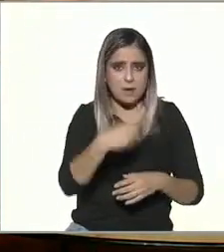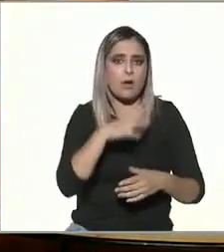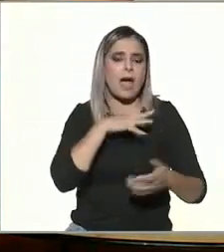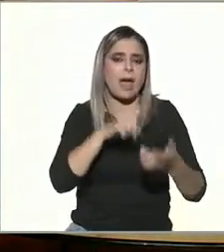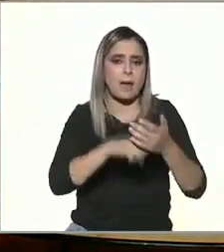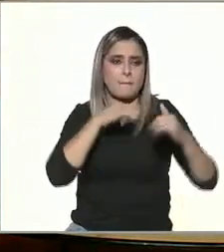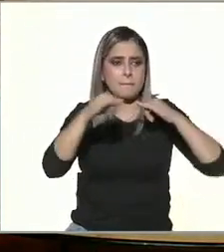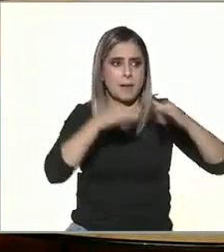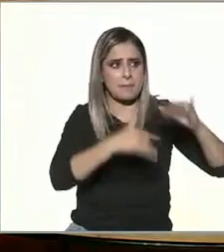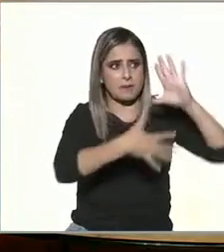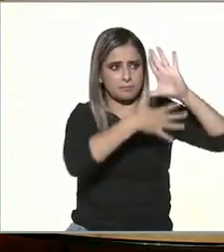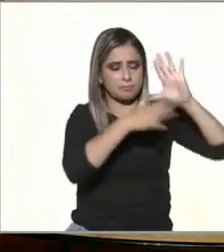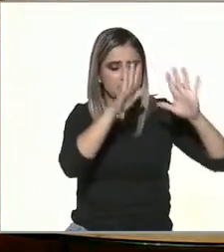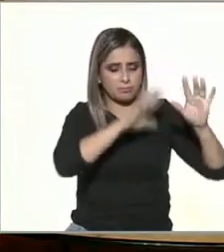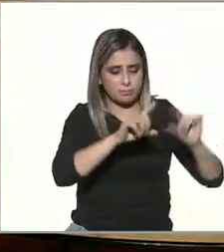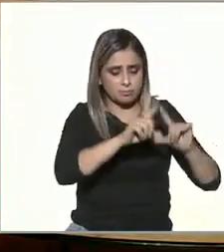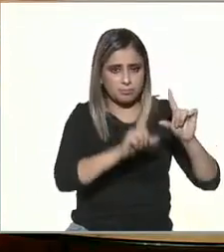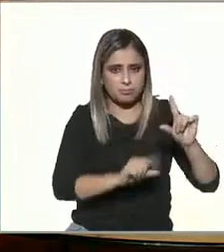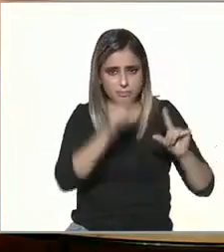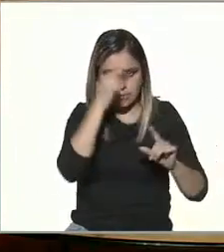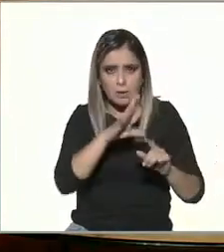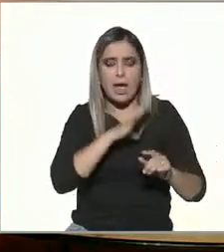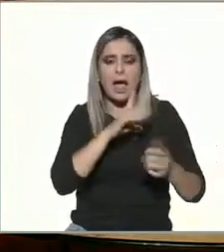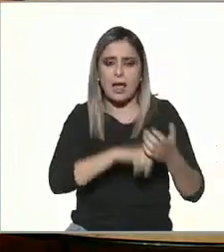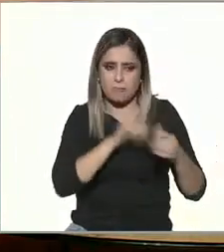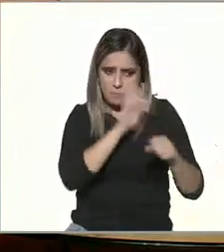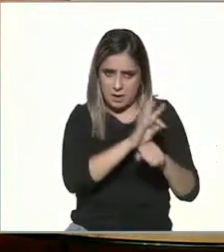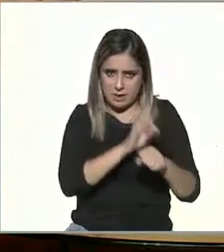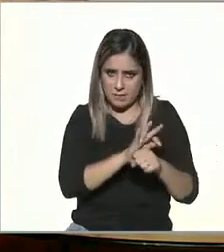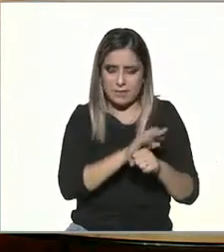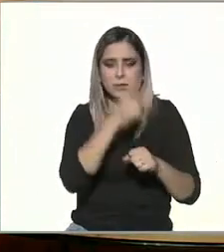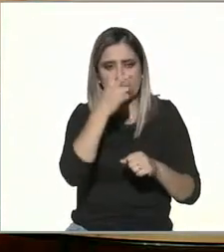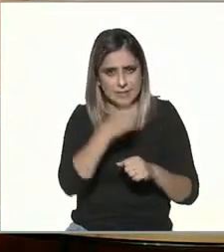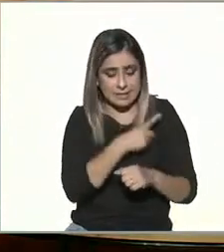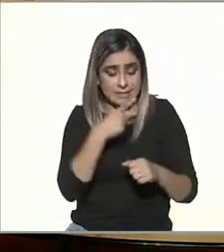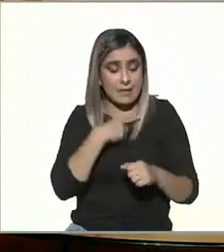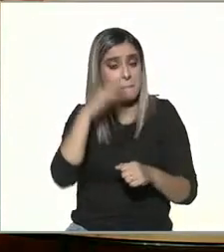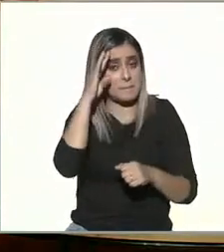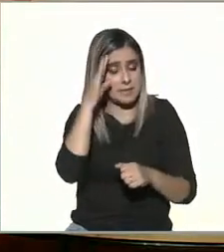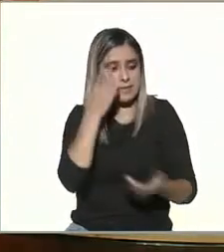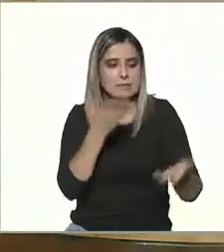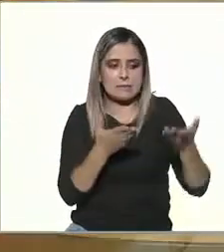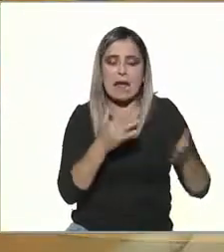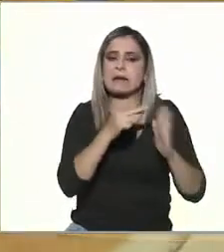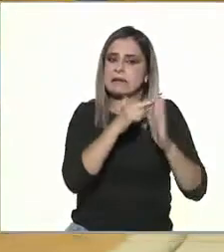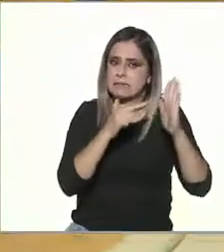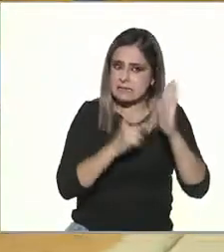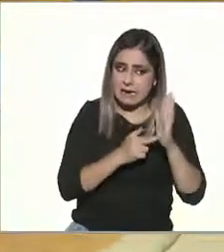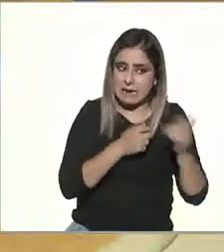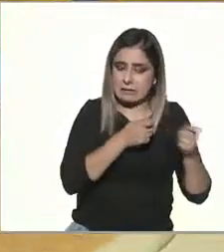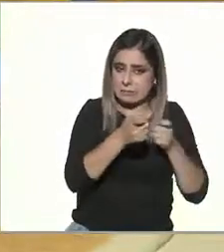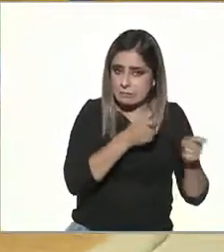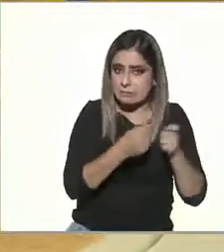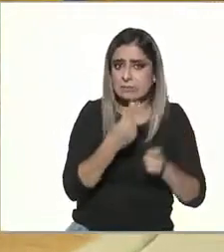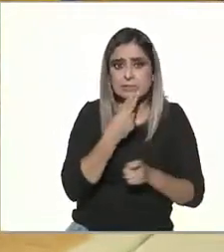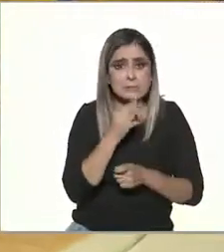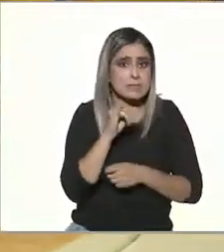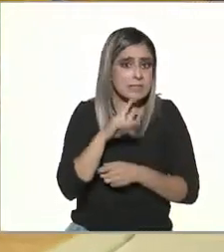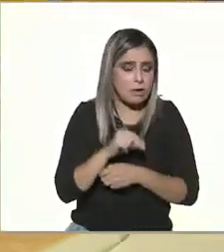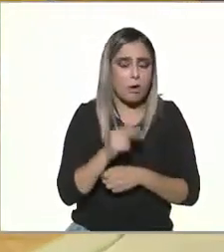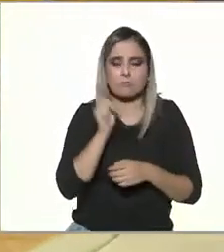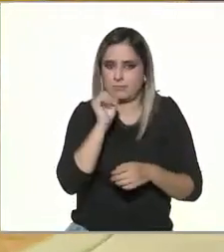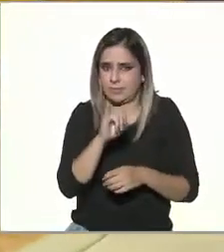geográficamente hablando y todo eso hay que ponerlo en la balance para decir ok regulación hace sentido muy a menudo sí